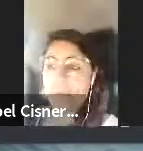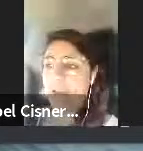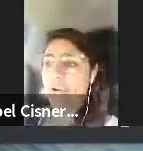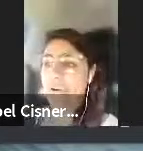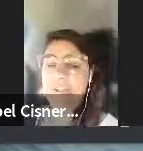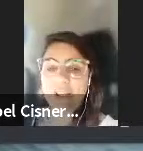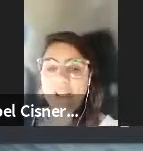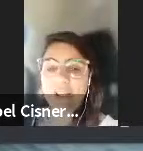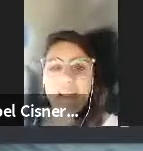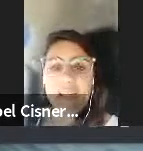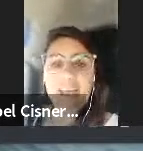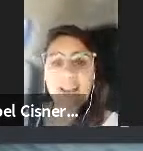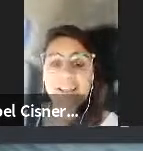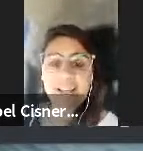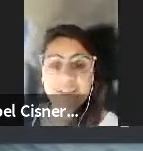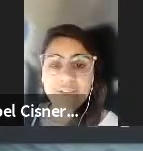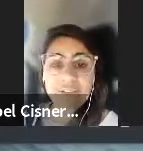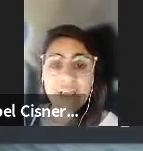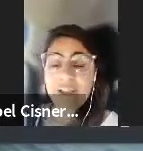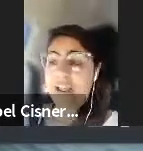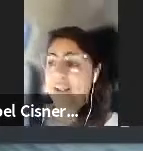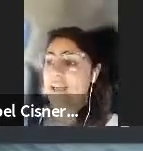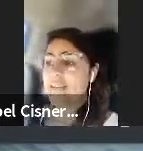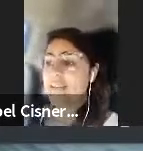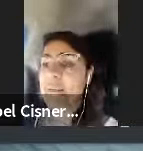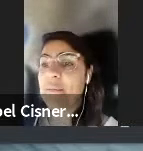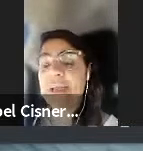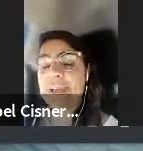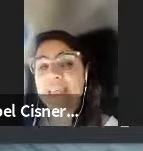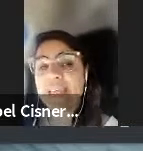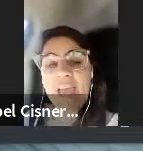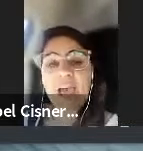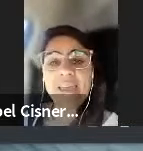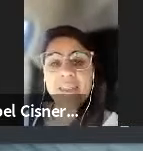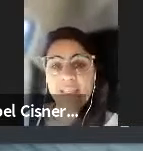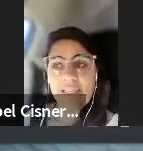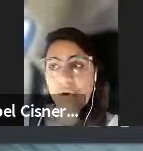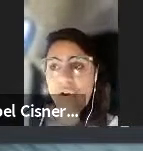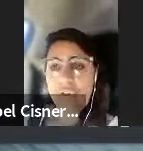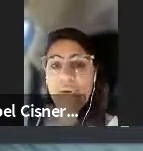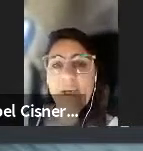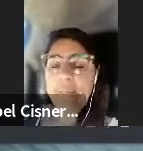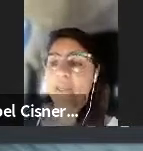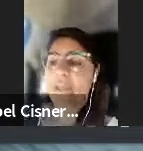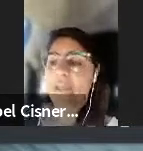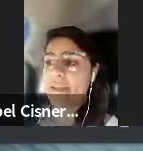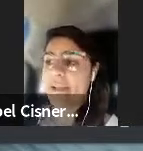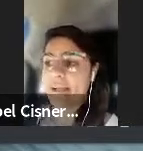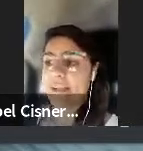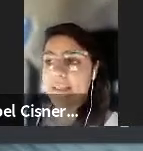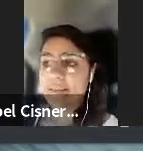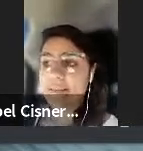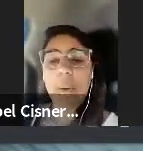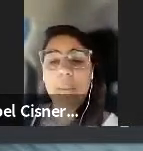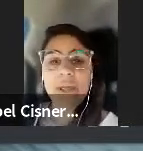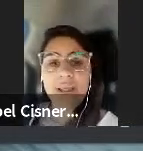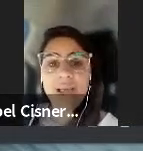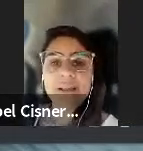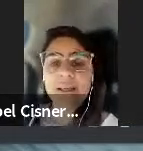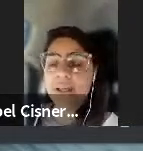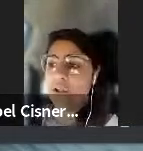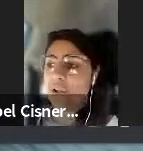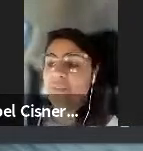alguna vez de conocer la estación terrena sepan que desde ahí desde Córdoba desde Falda del Cañete se